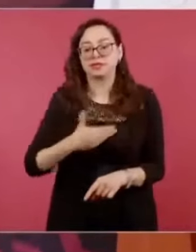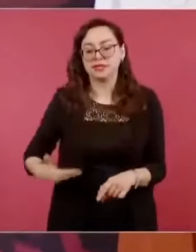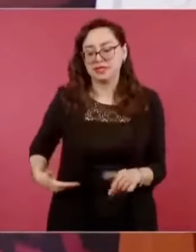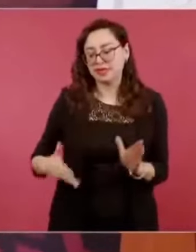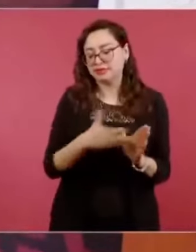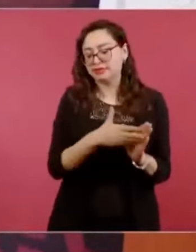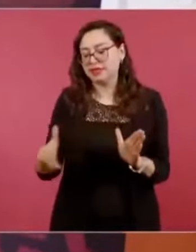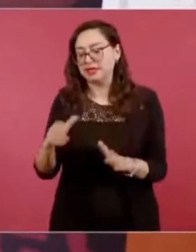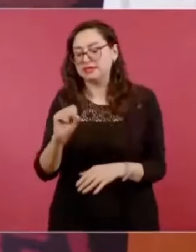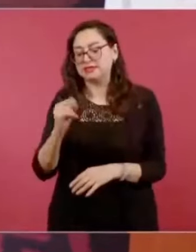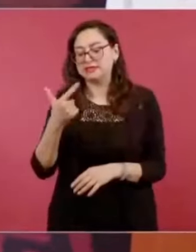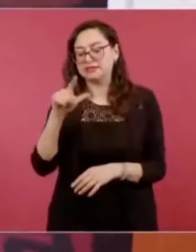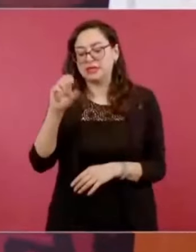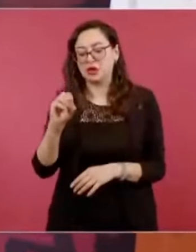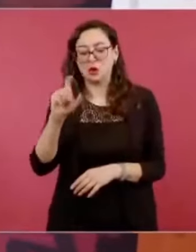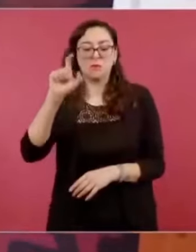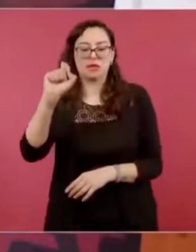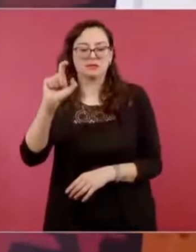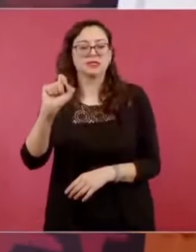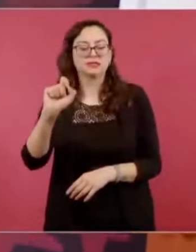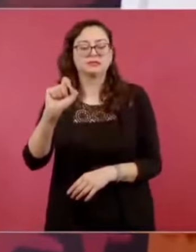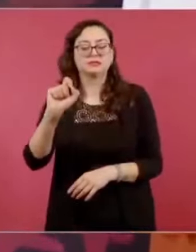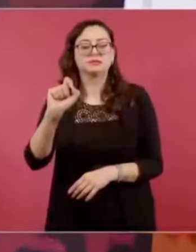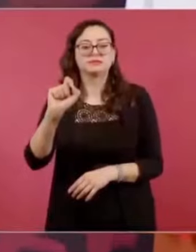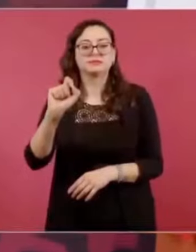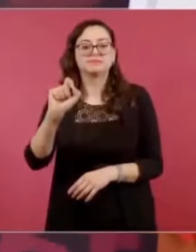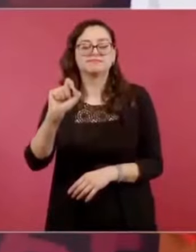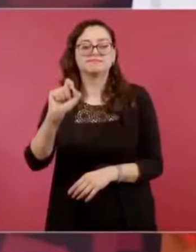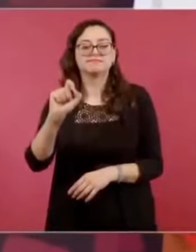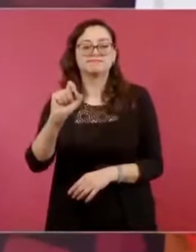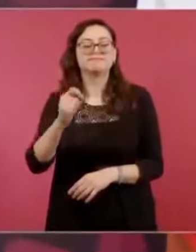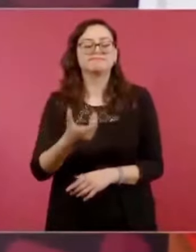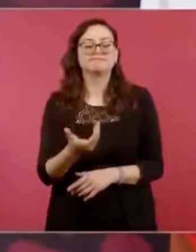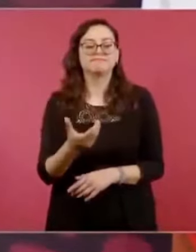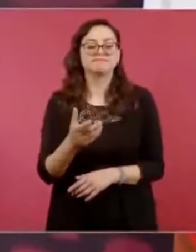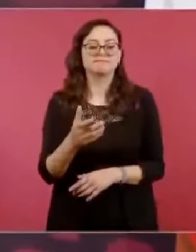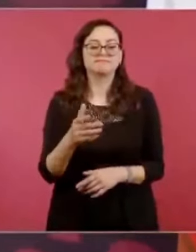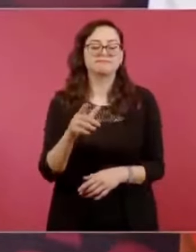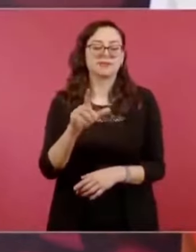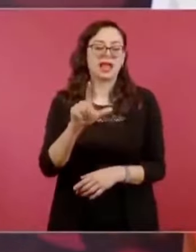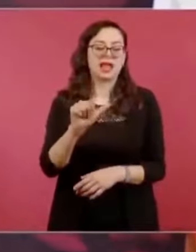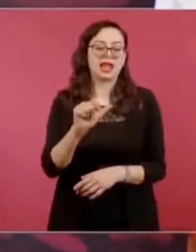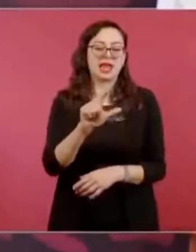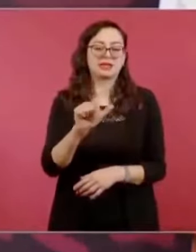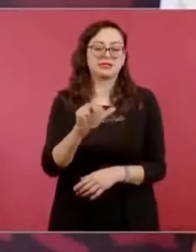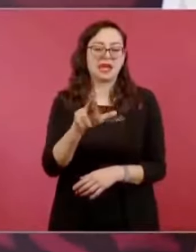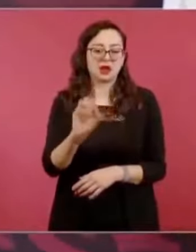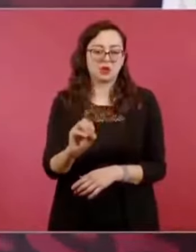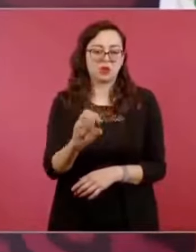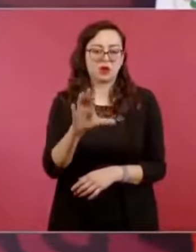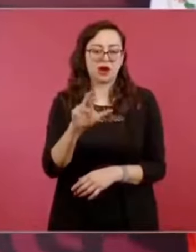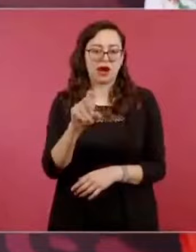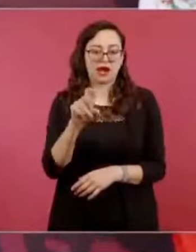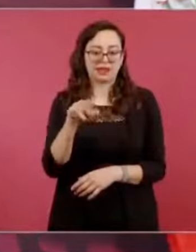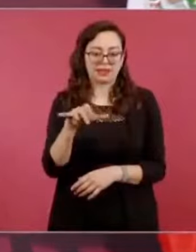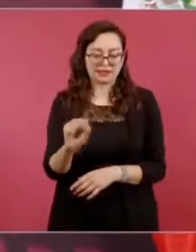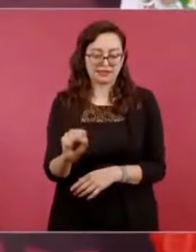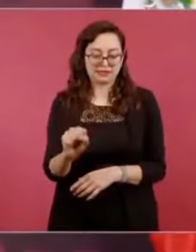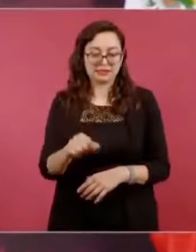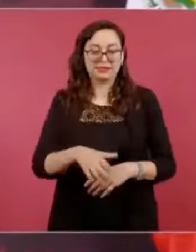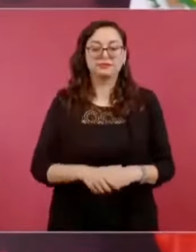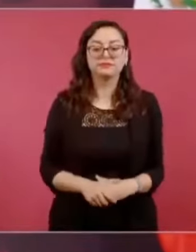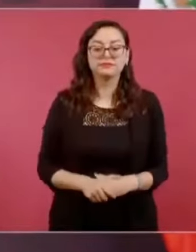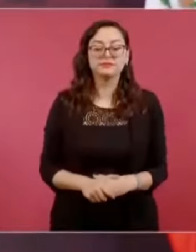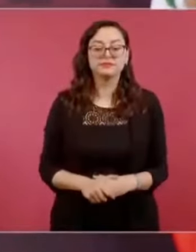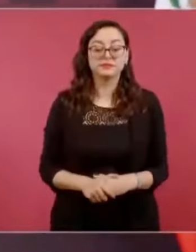quien para consumar su bello ideal democrático no